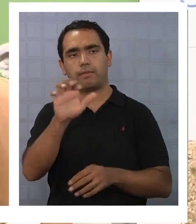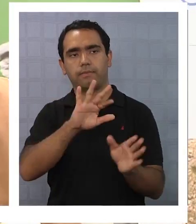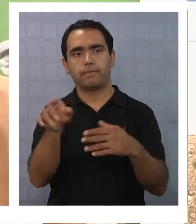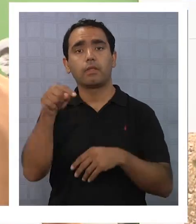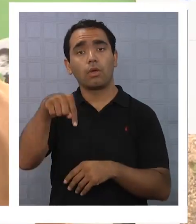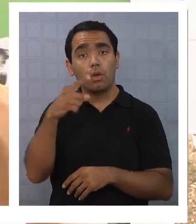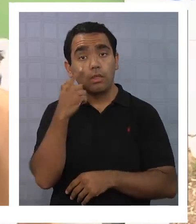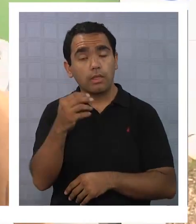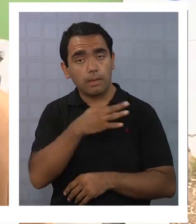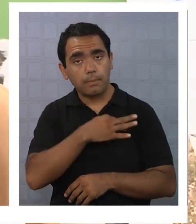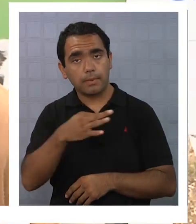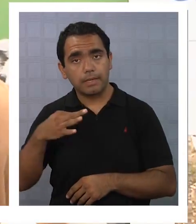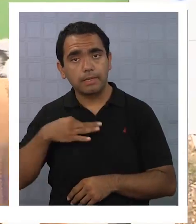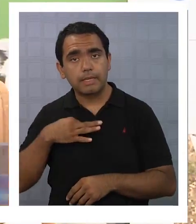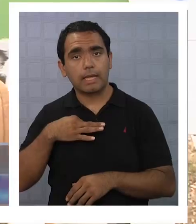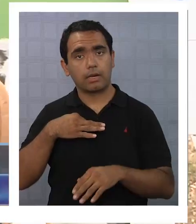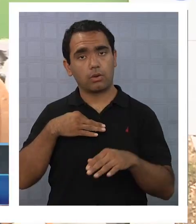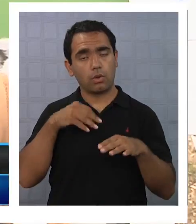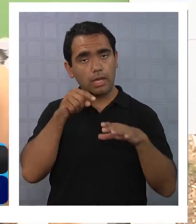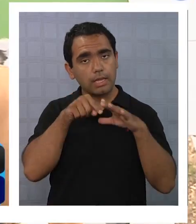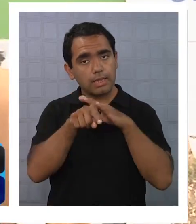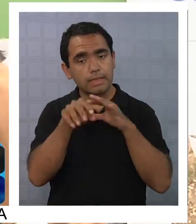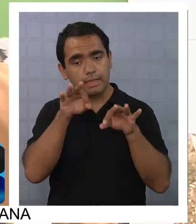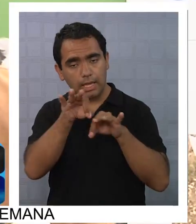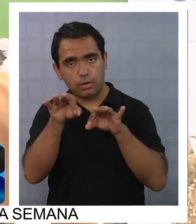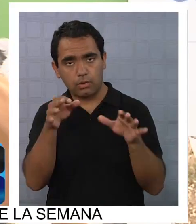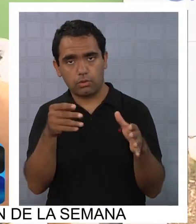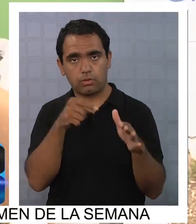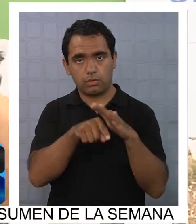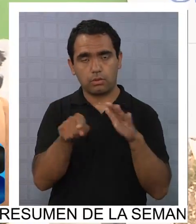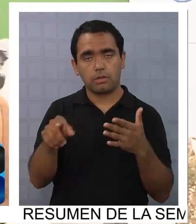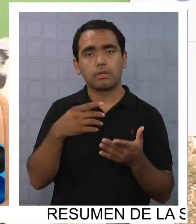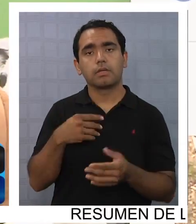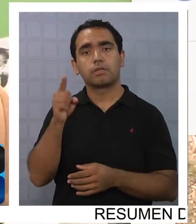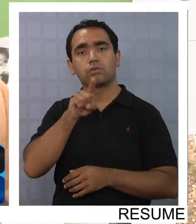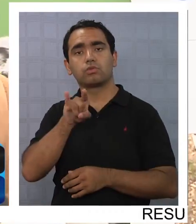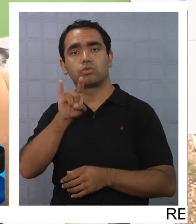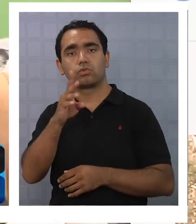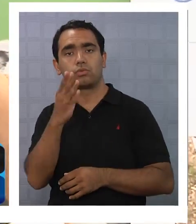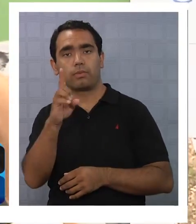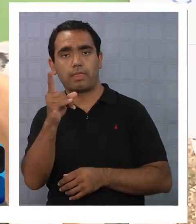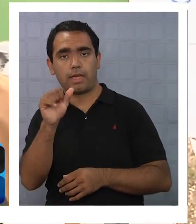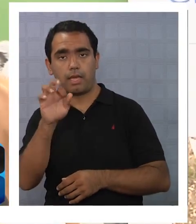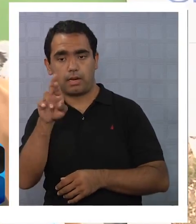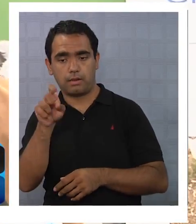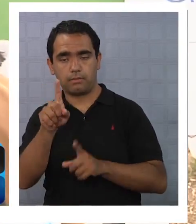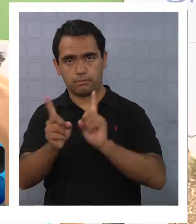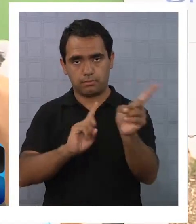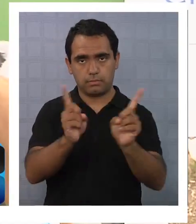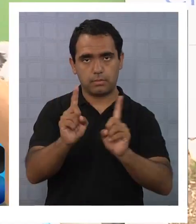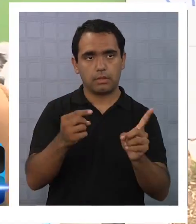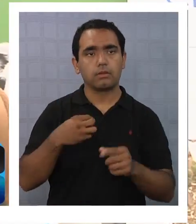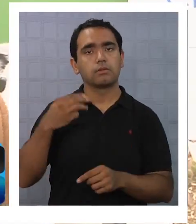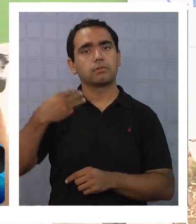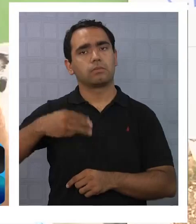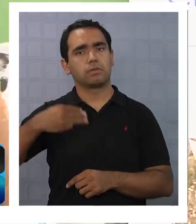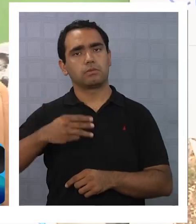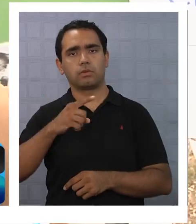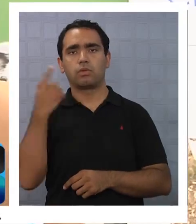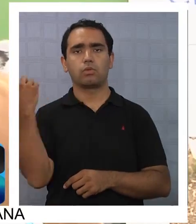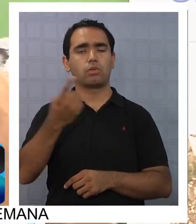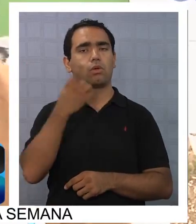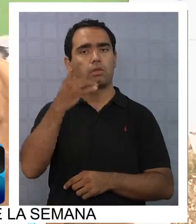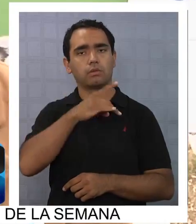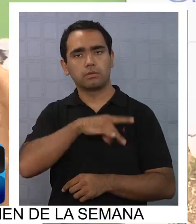intermedio del Ministerio Interior, que es quien lidera este programa, quien lo ejecuta la Subdere, han determinado que los municipios de todo Chile